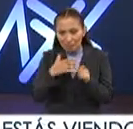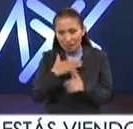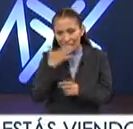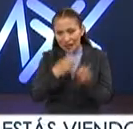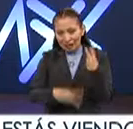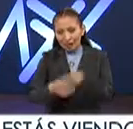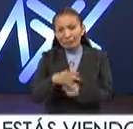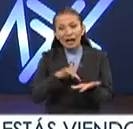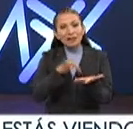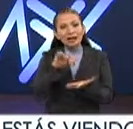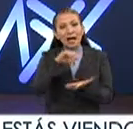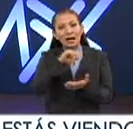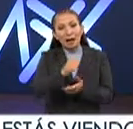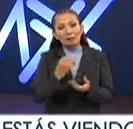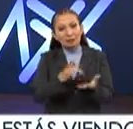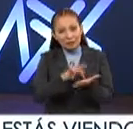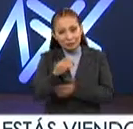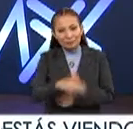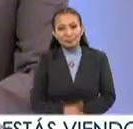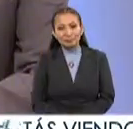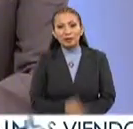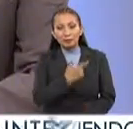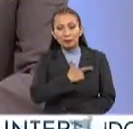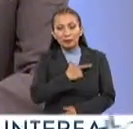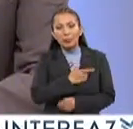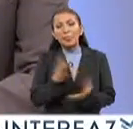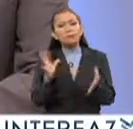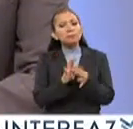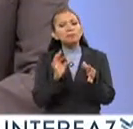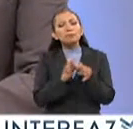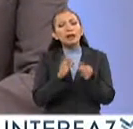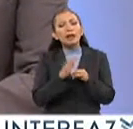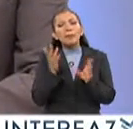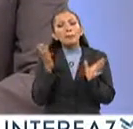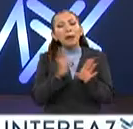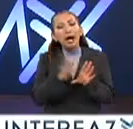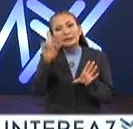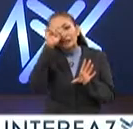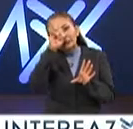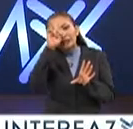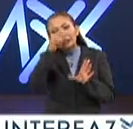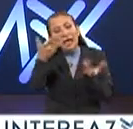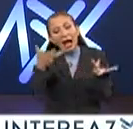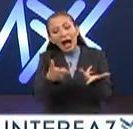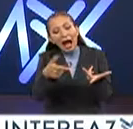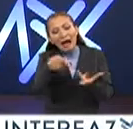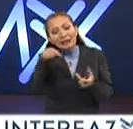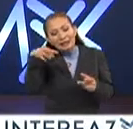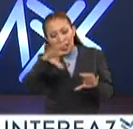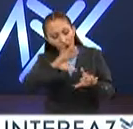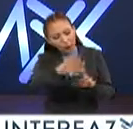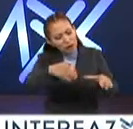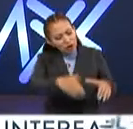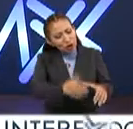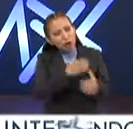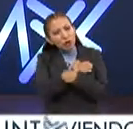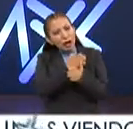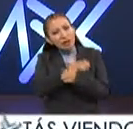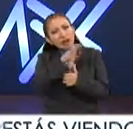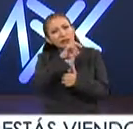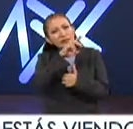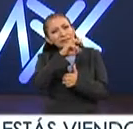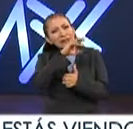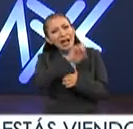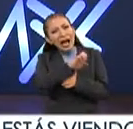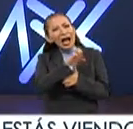Bienvenidos. Gracias, Ana Cris. Muchas gracias. Un gusto. Cuéntanos un poco, consejero, ¿qué se hace desde esta Comisión de Educación Cívica y